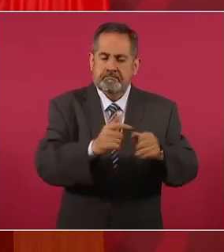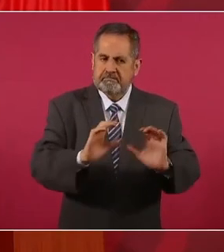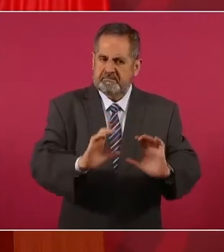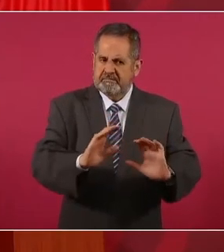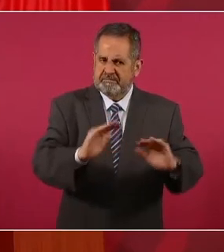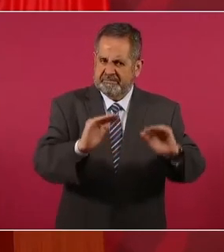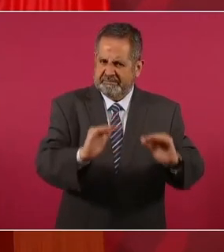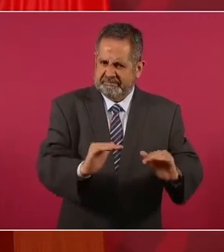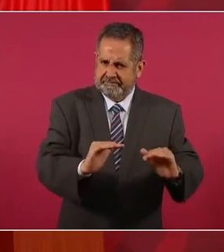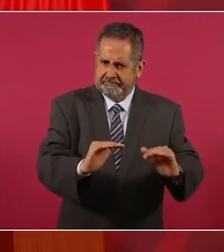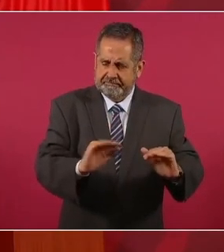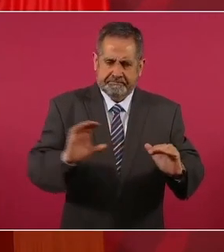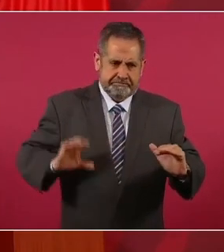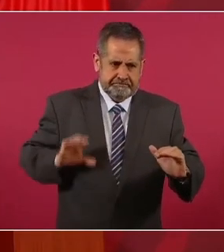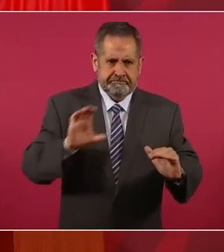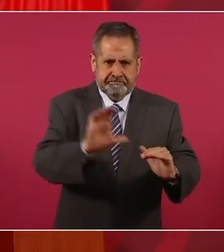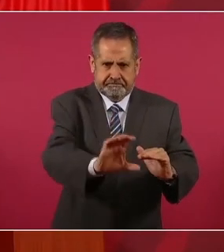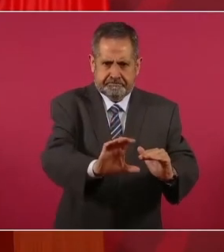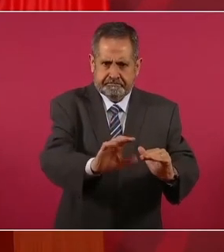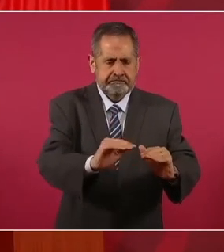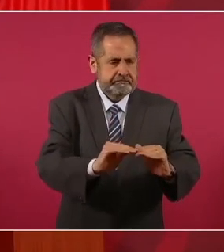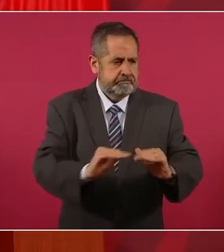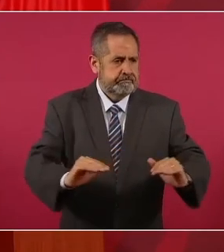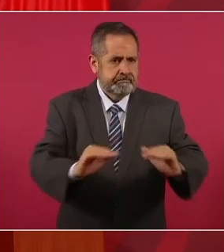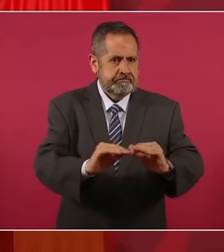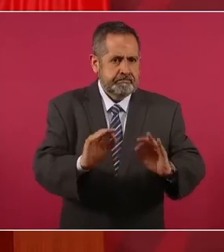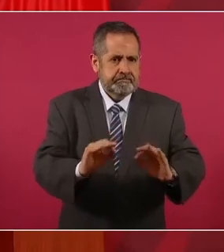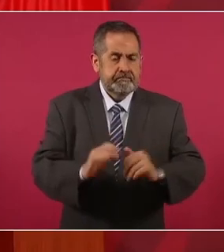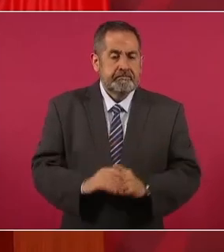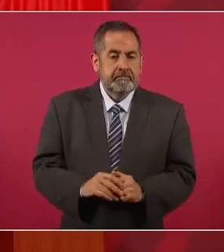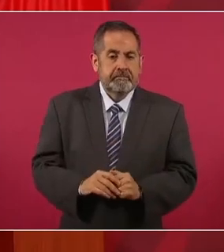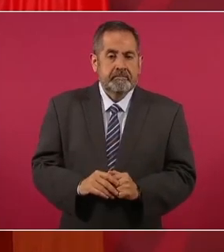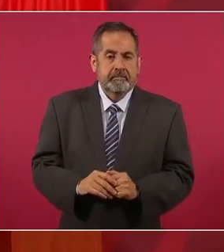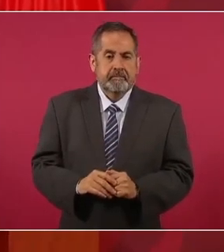de las gasolinas. Pero si no